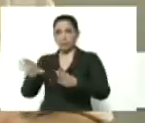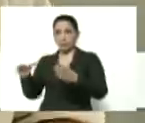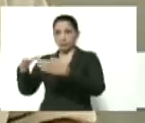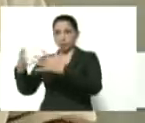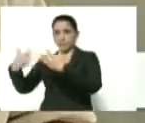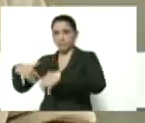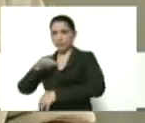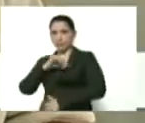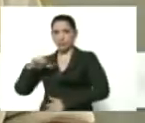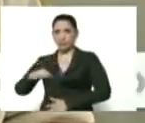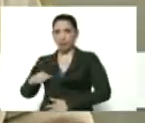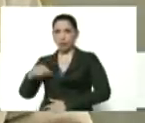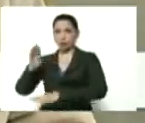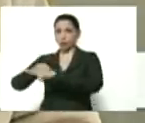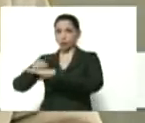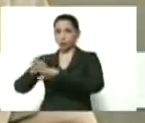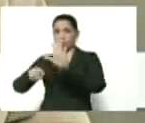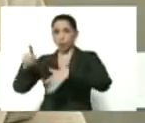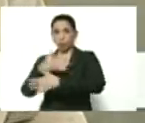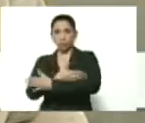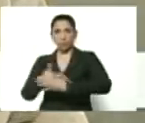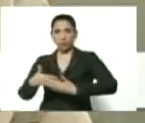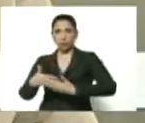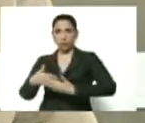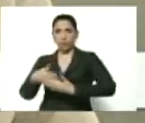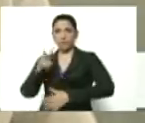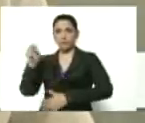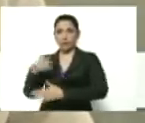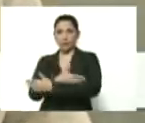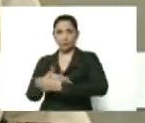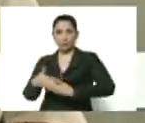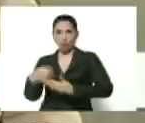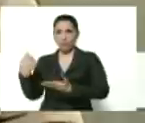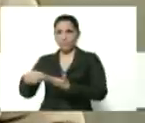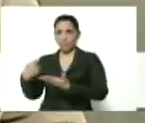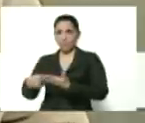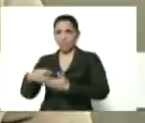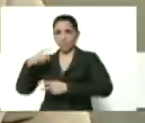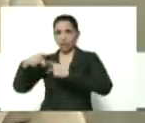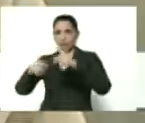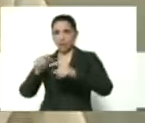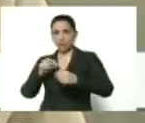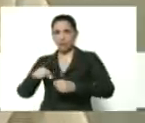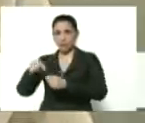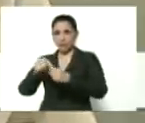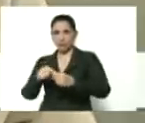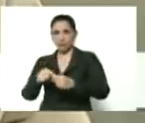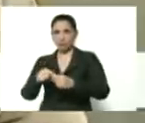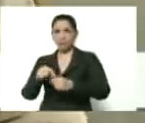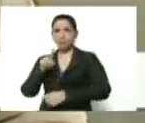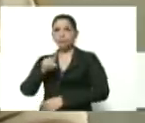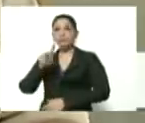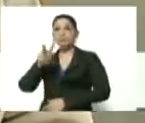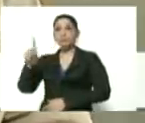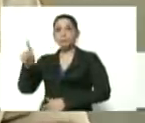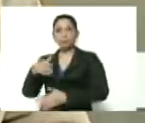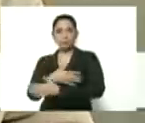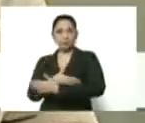en sus distintas asociaciones y expresiones, ha hecho una inversión para el plan de siembra hasta el momento de 121 millones